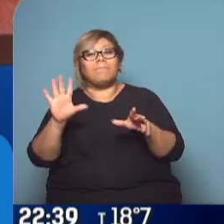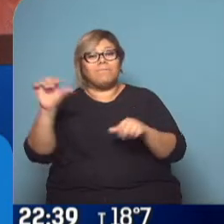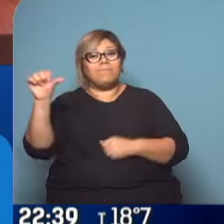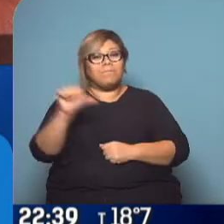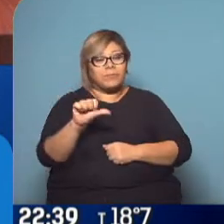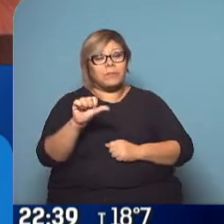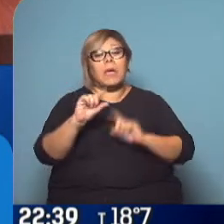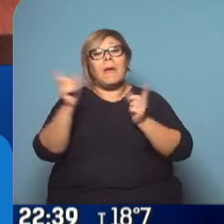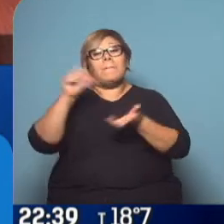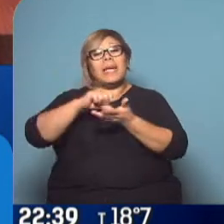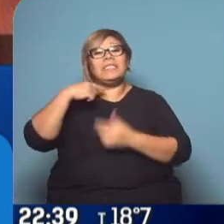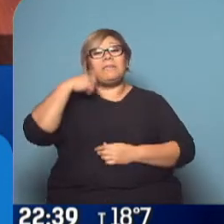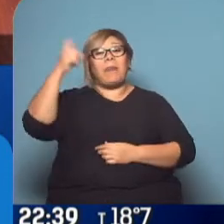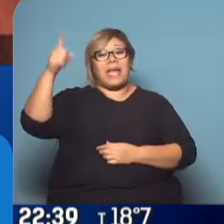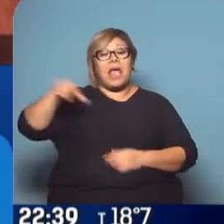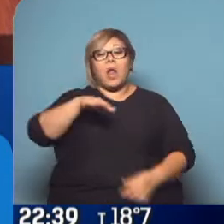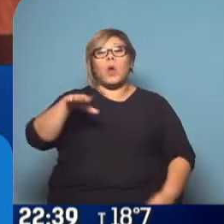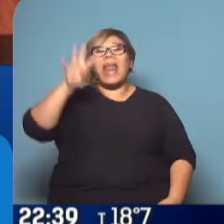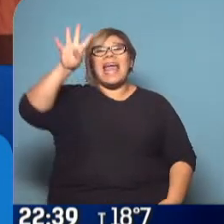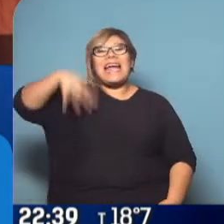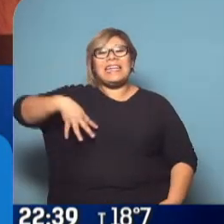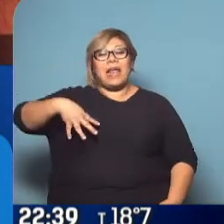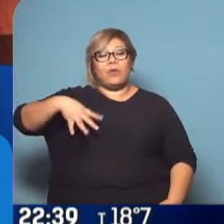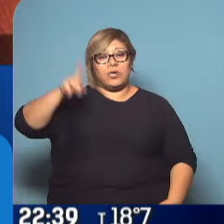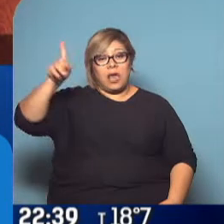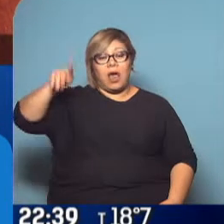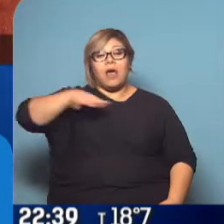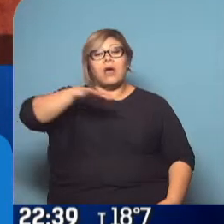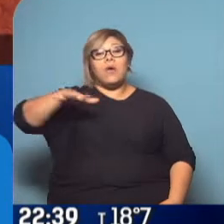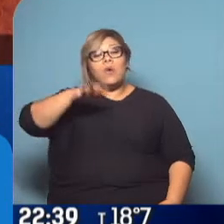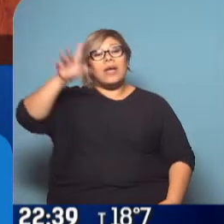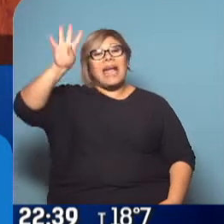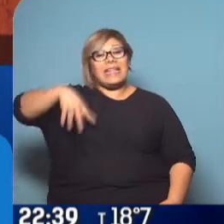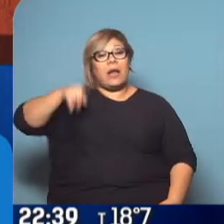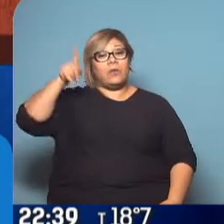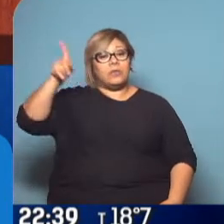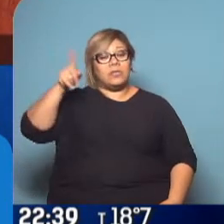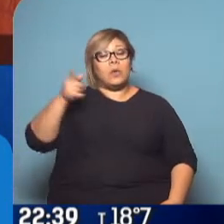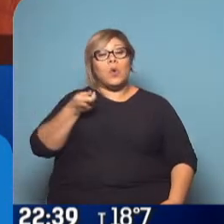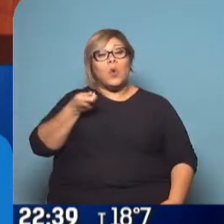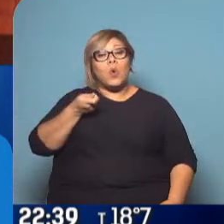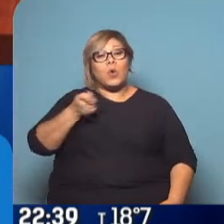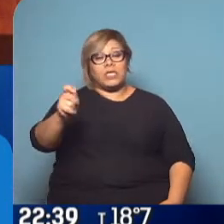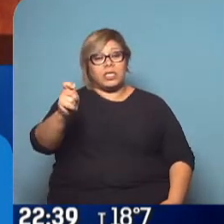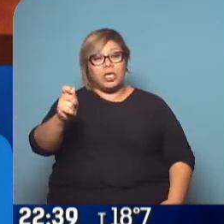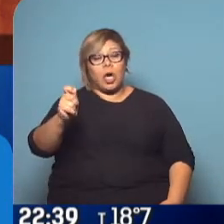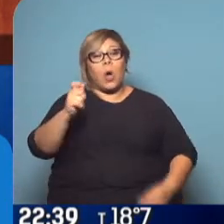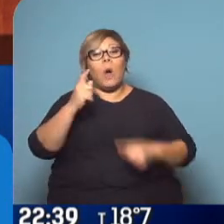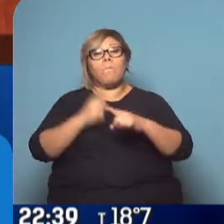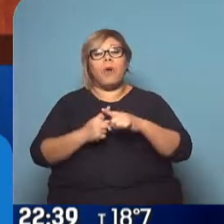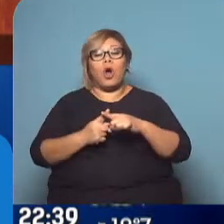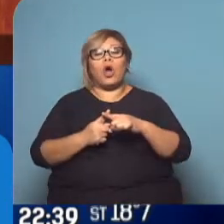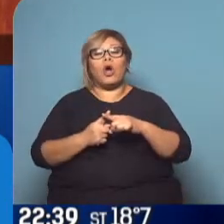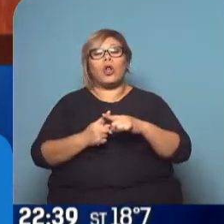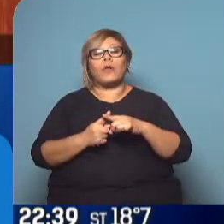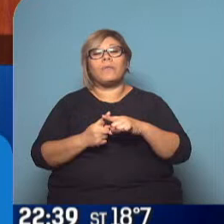Esa particularidad se llama Cataluña. En este momento se está realizando el juicio por lo que se llama el proceso, es decir, por el referéndum